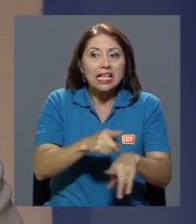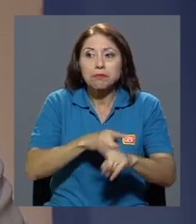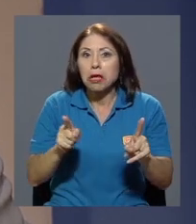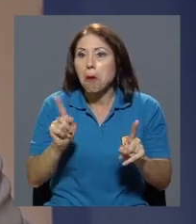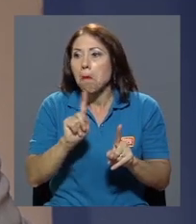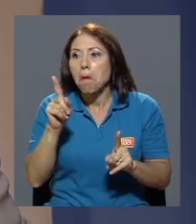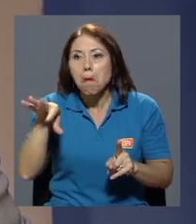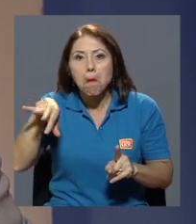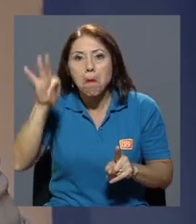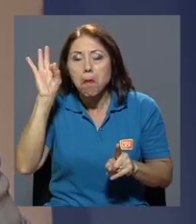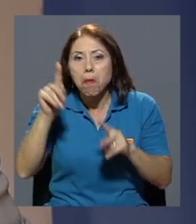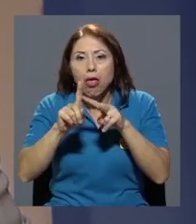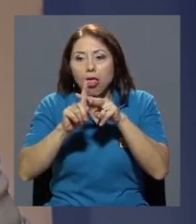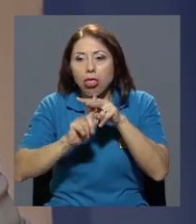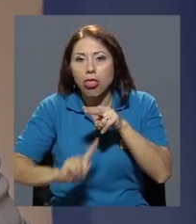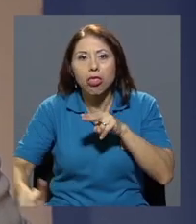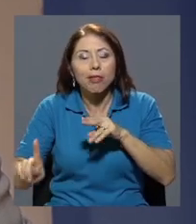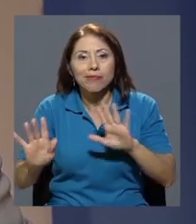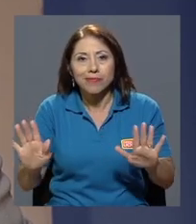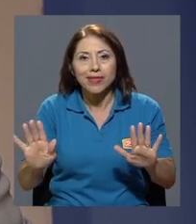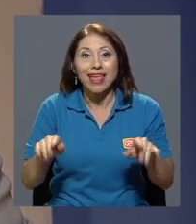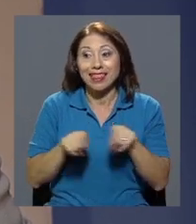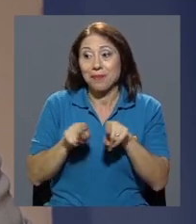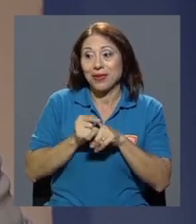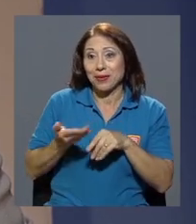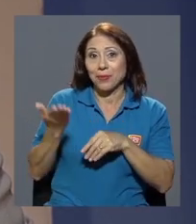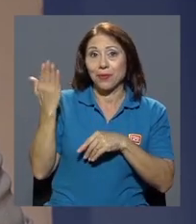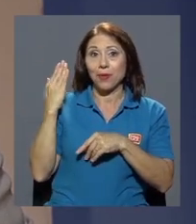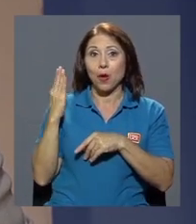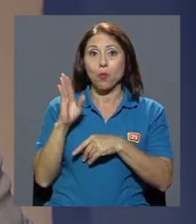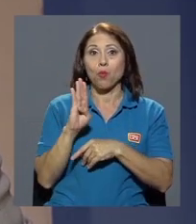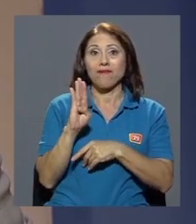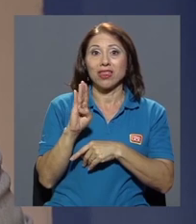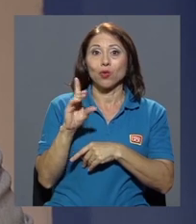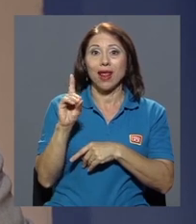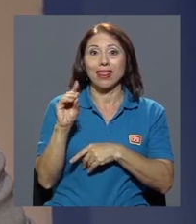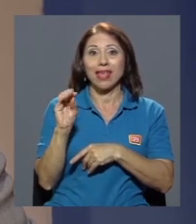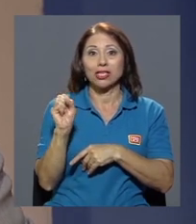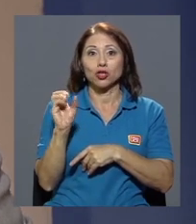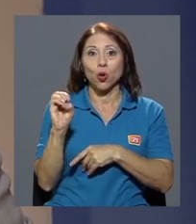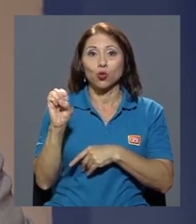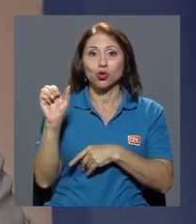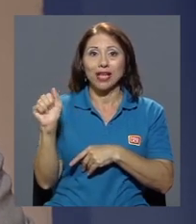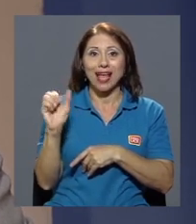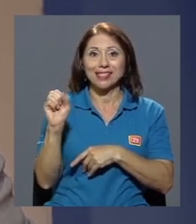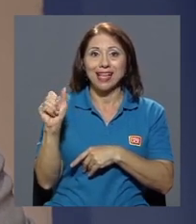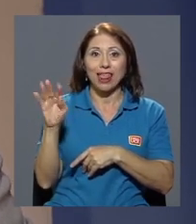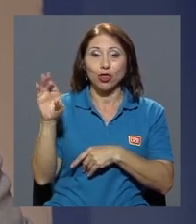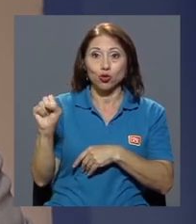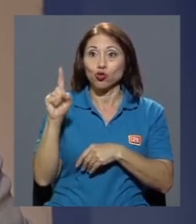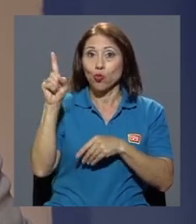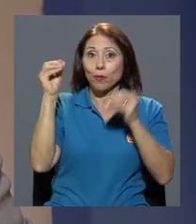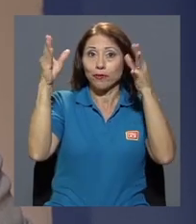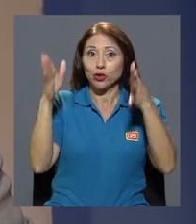A eso se suma también un escenario en el que hace poco Buaventura de Sousa Santos, un académico muy reconocido que visitó acá la